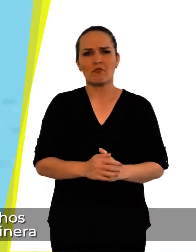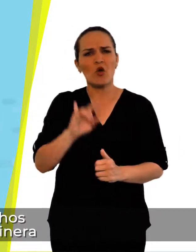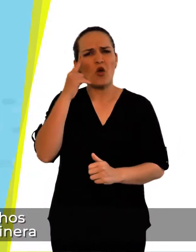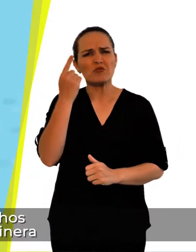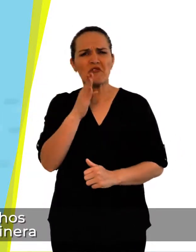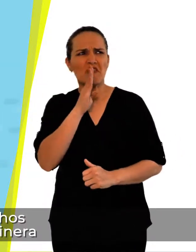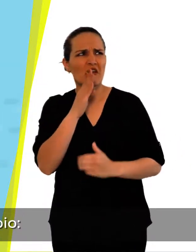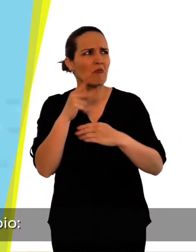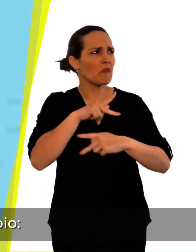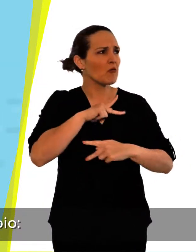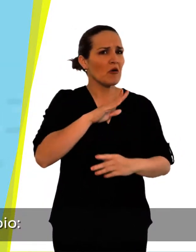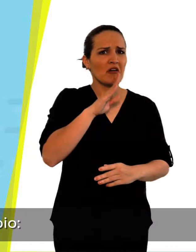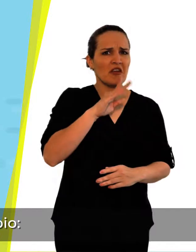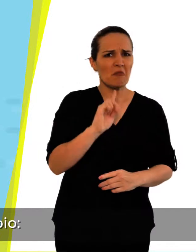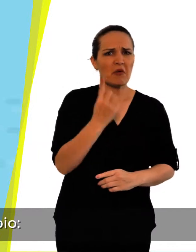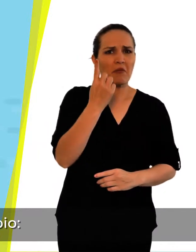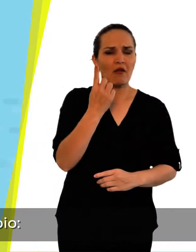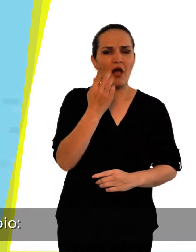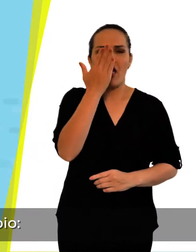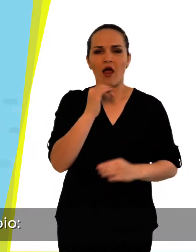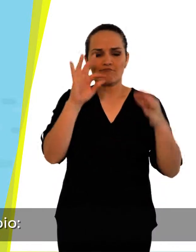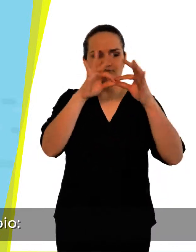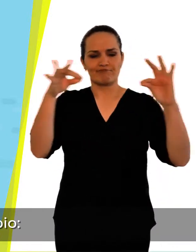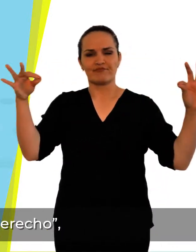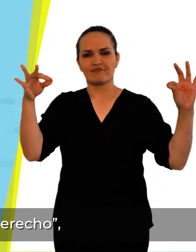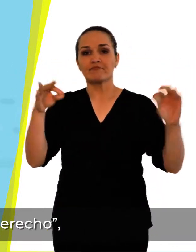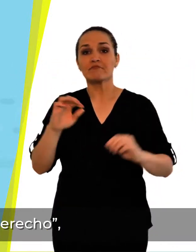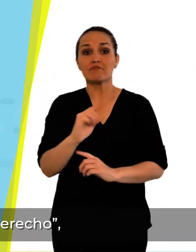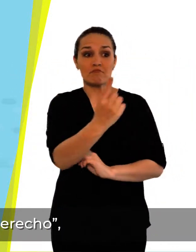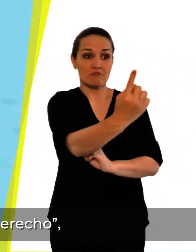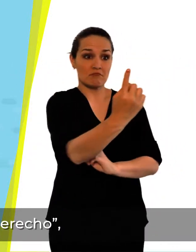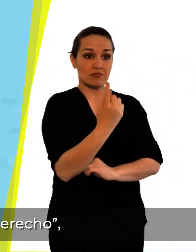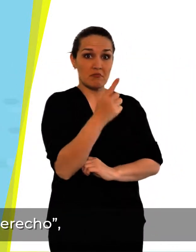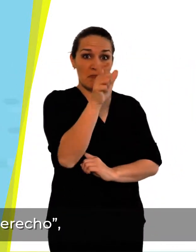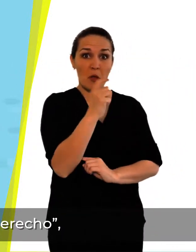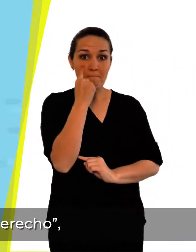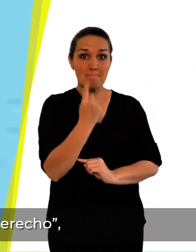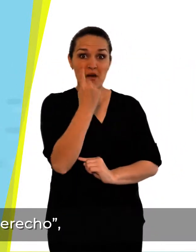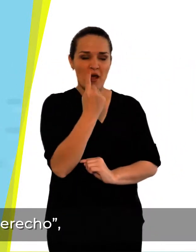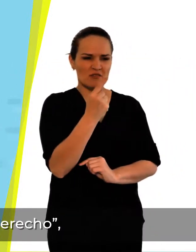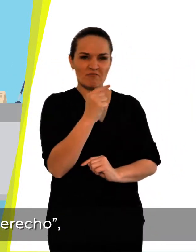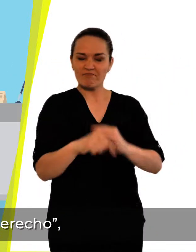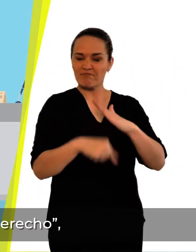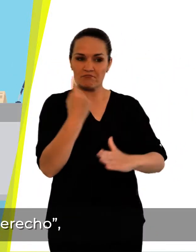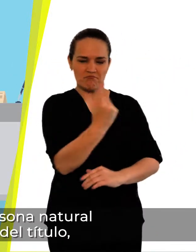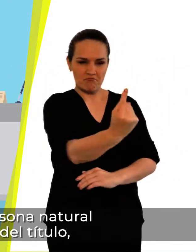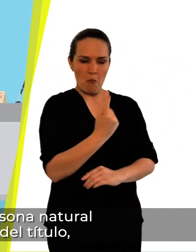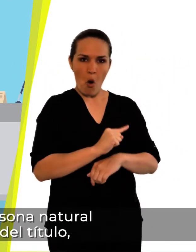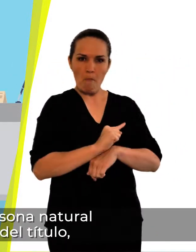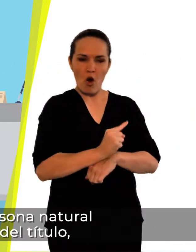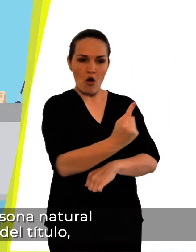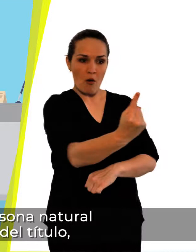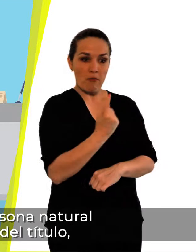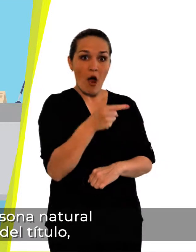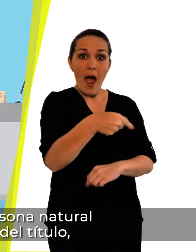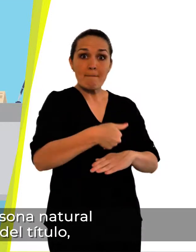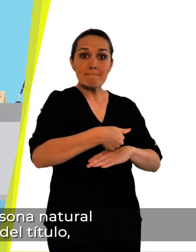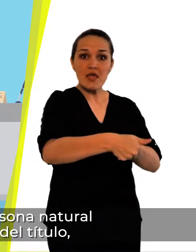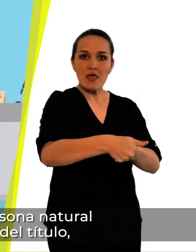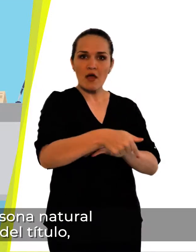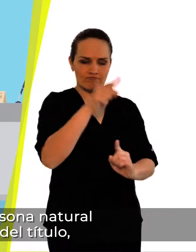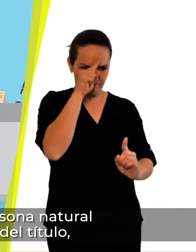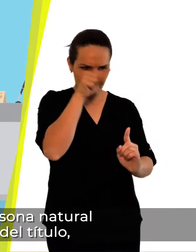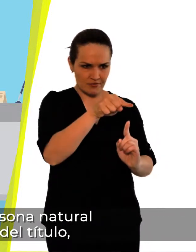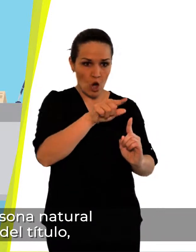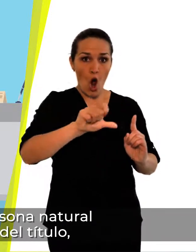la explotación minera se realiza a través del principio, primero en tiempo, primero en derecho, lo que quiere decir que la